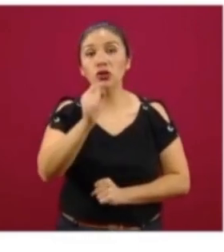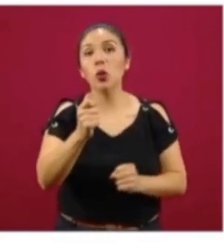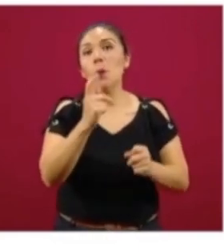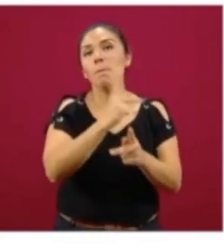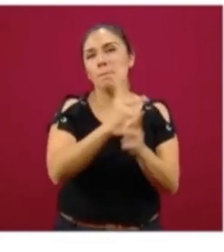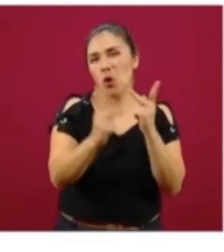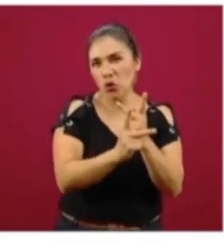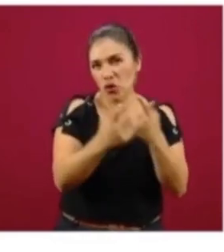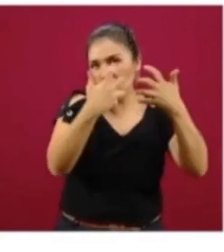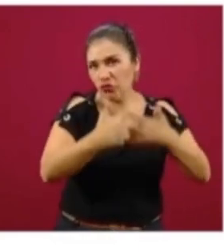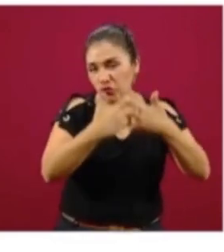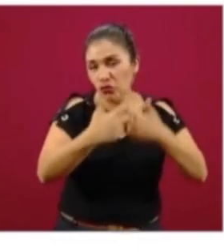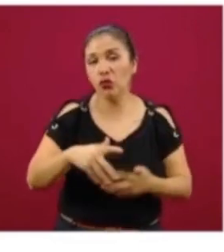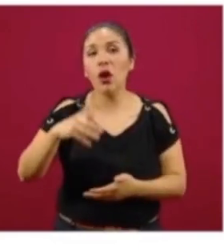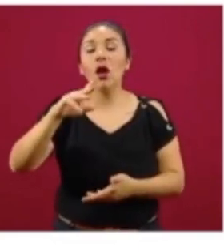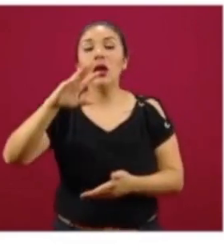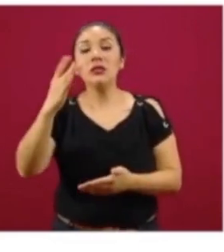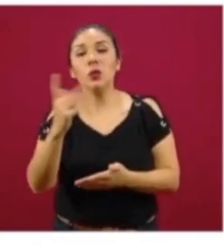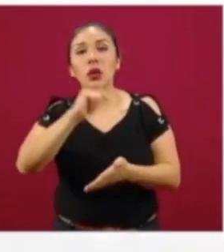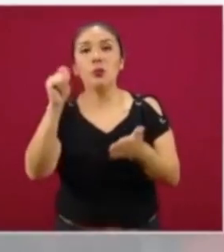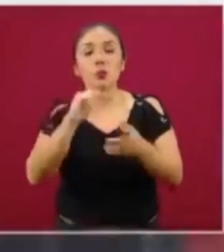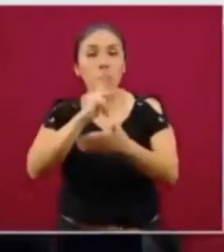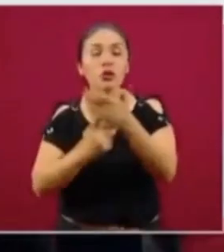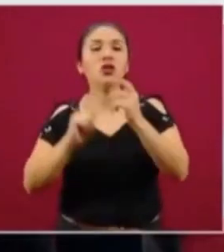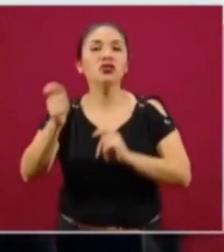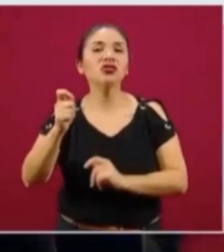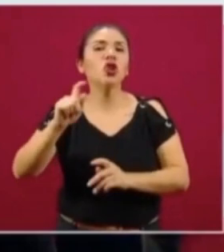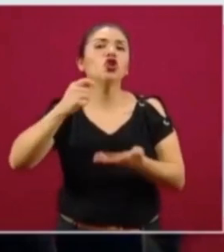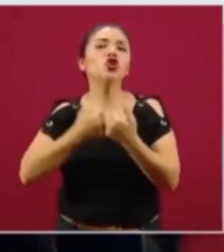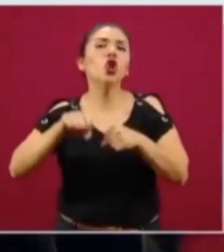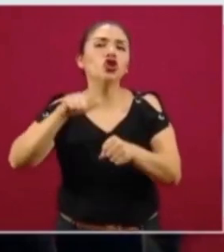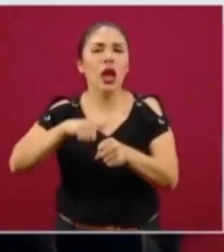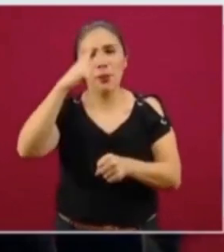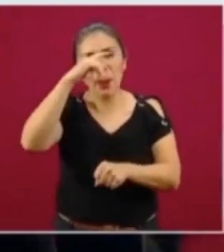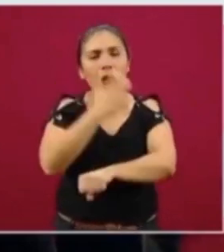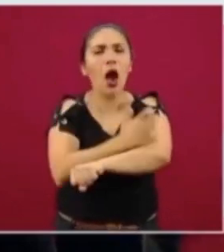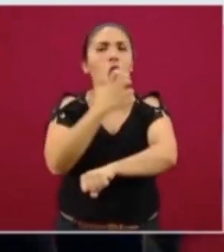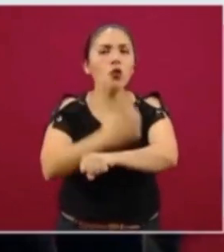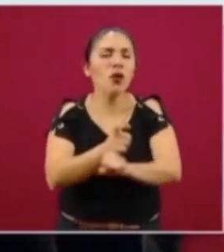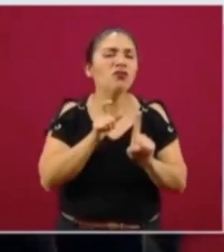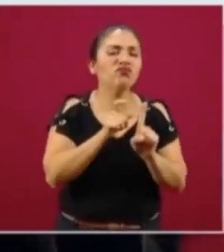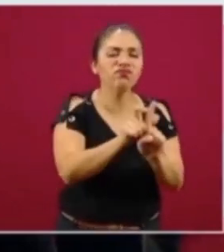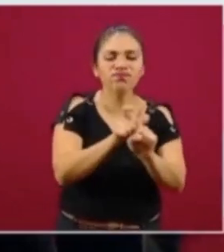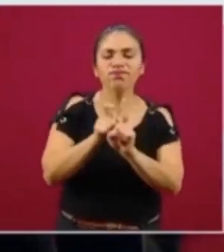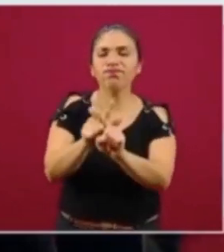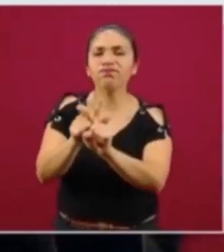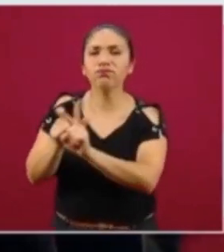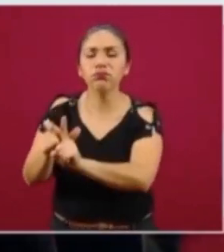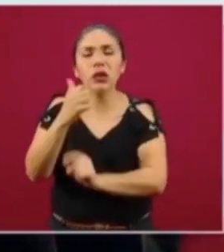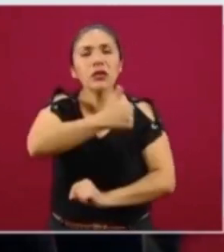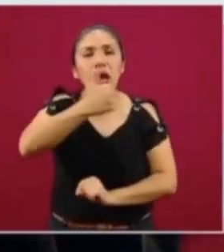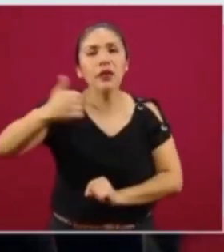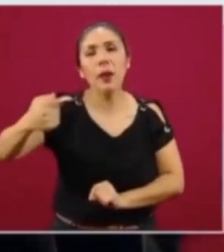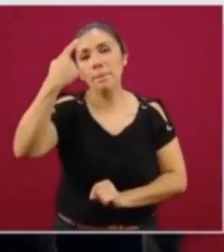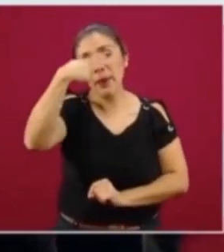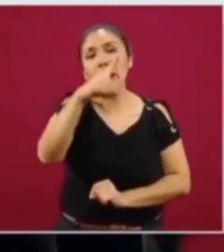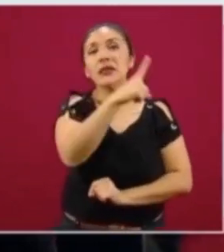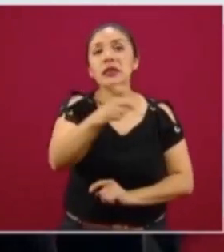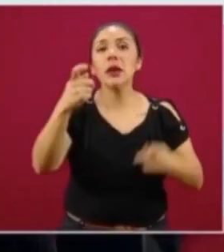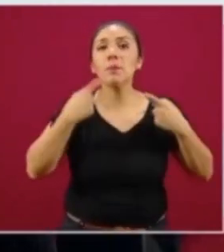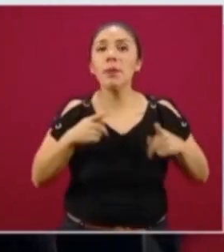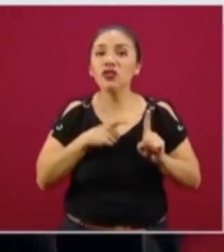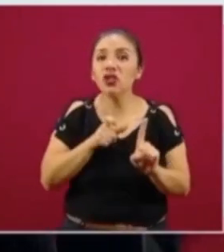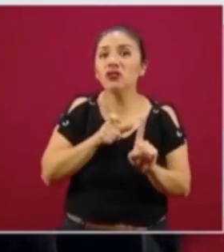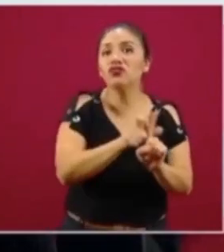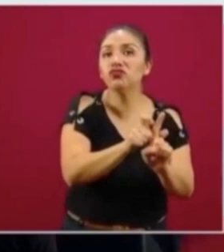productivos y el 50 por ciento son técnicos sociales, que acompañan, cada técnico acompaña a 100 productores,